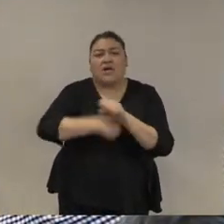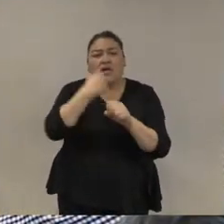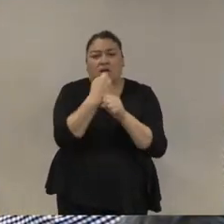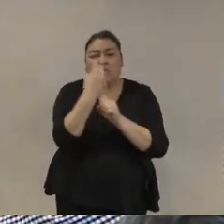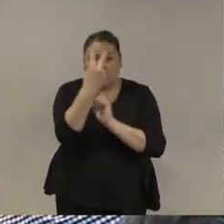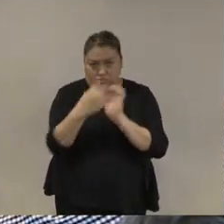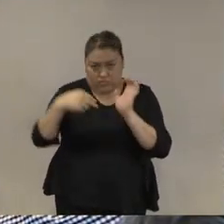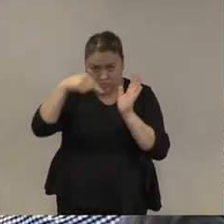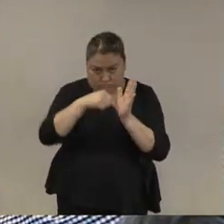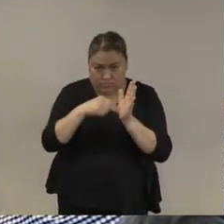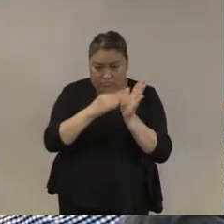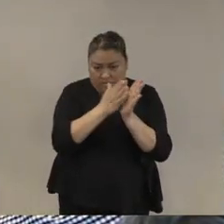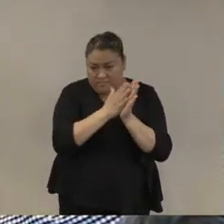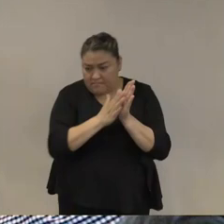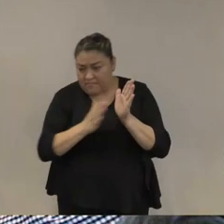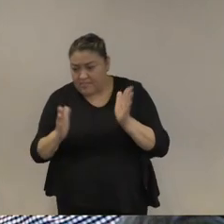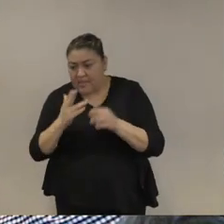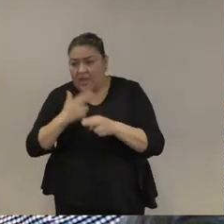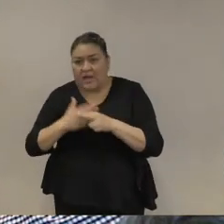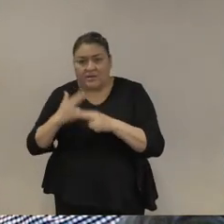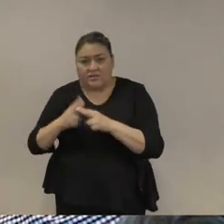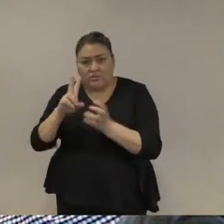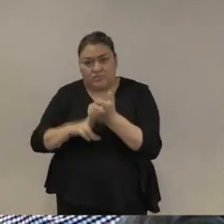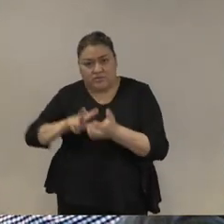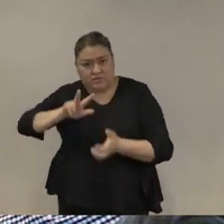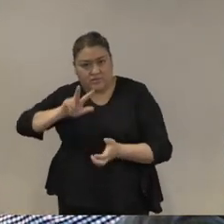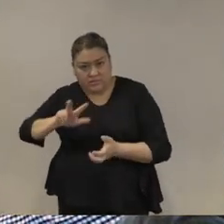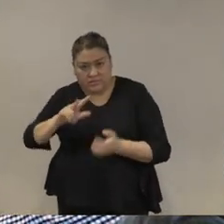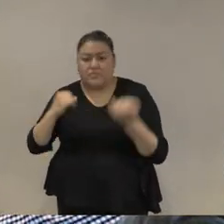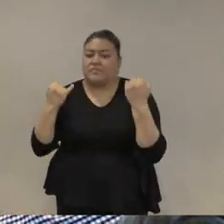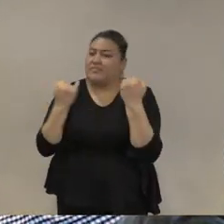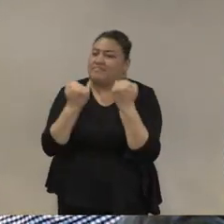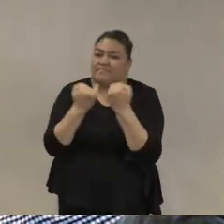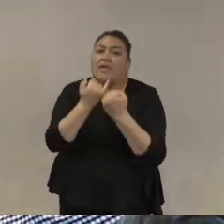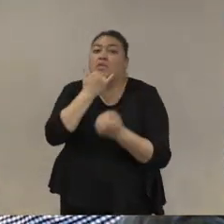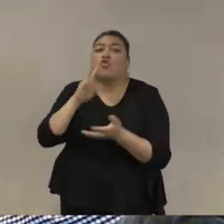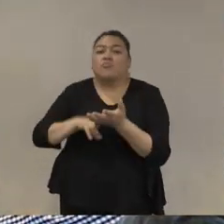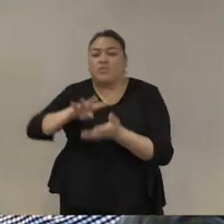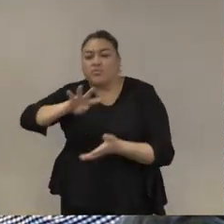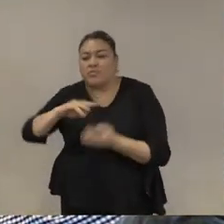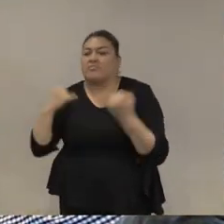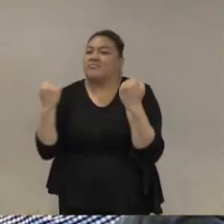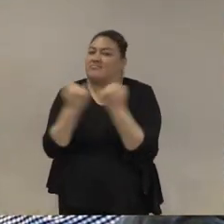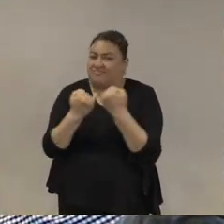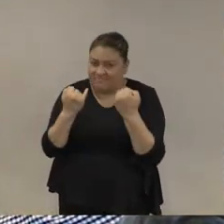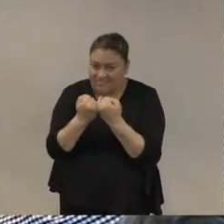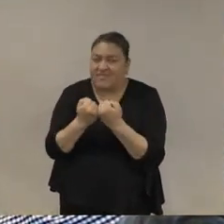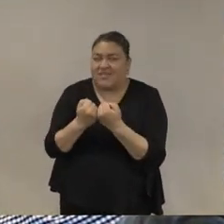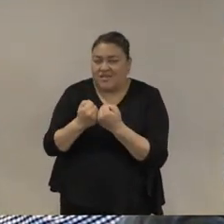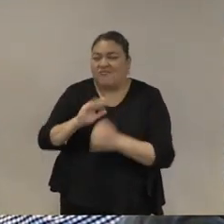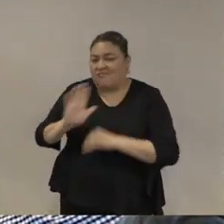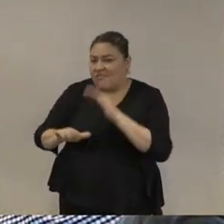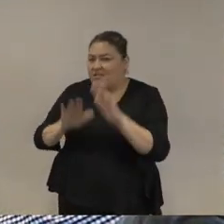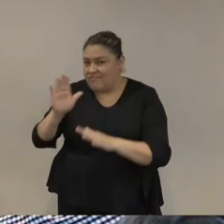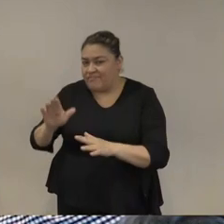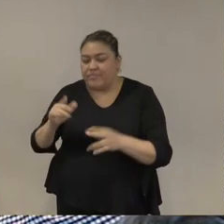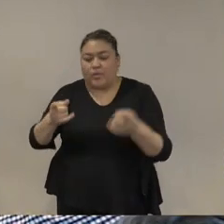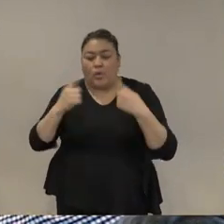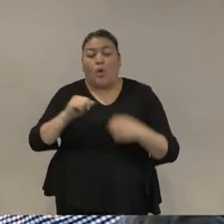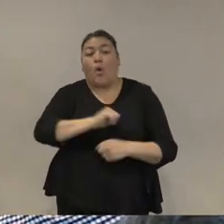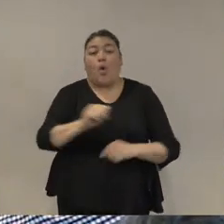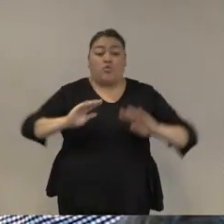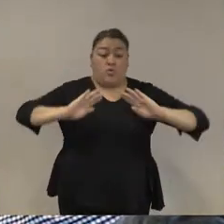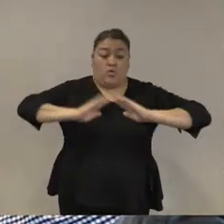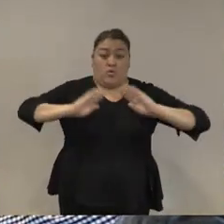documentado y podrán dar los datos más exactos más de quinientos elementos de las Fuerzas Armadas